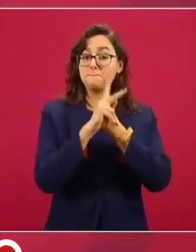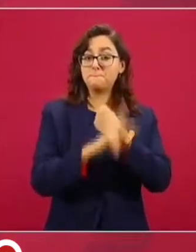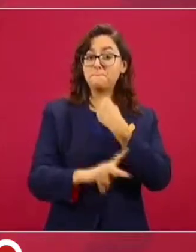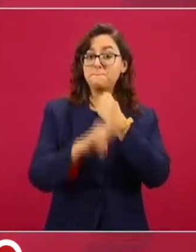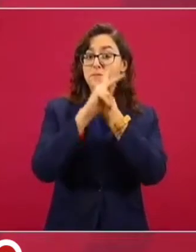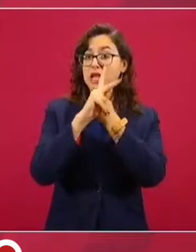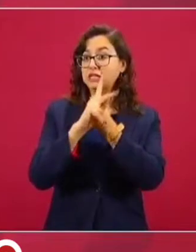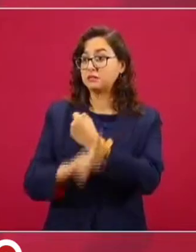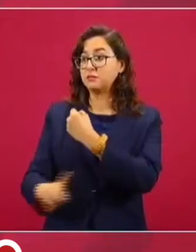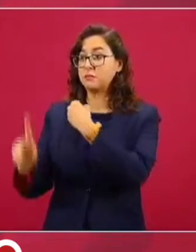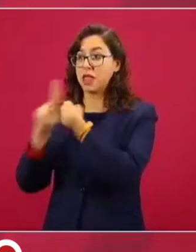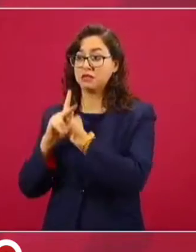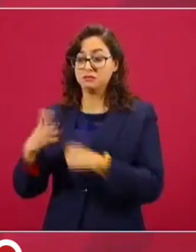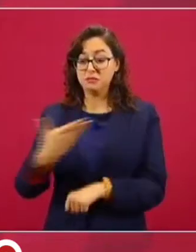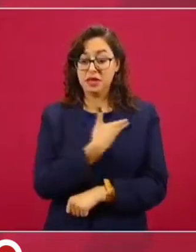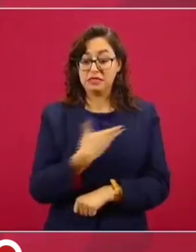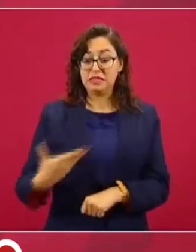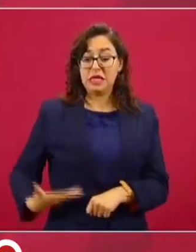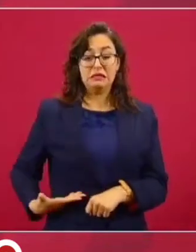mayores todos,